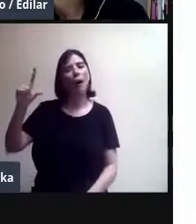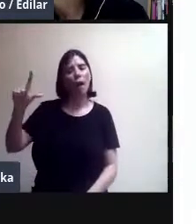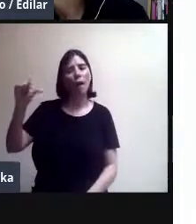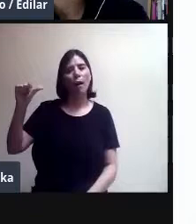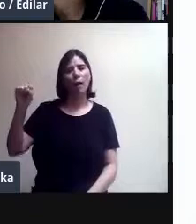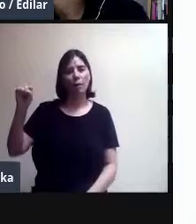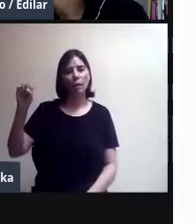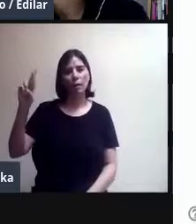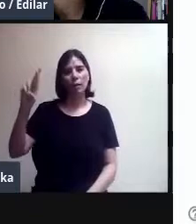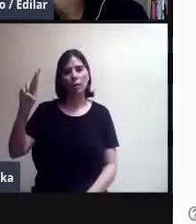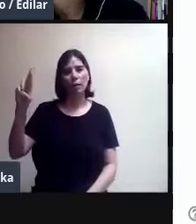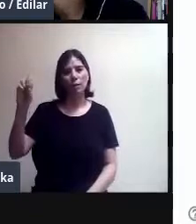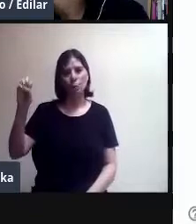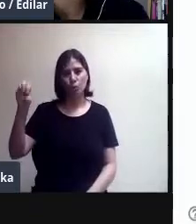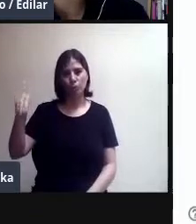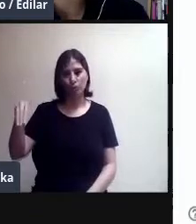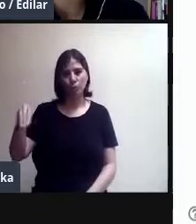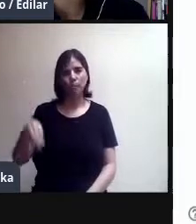¿Sí?